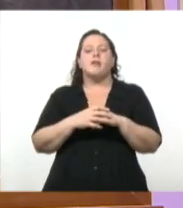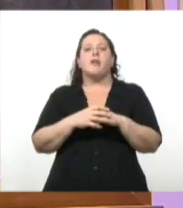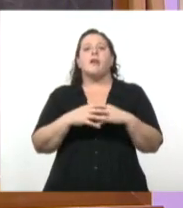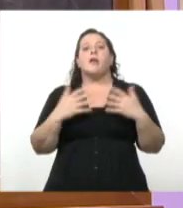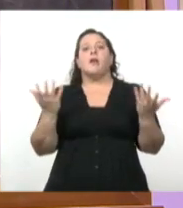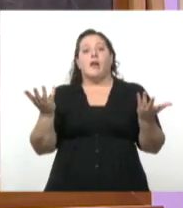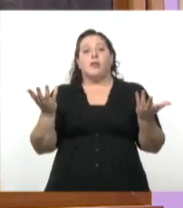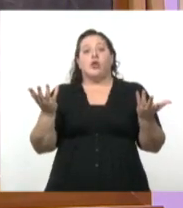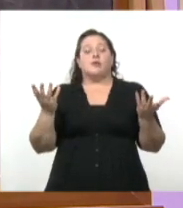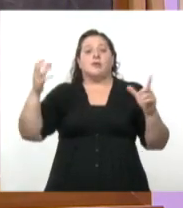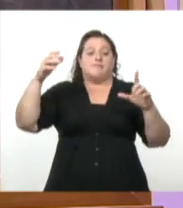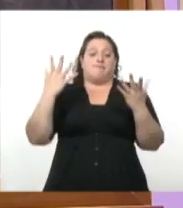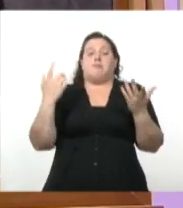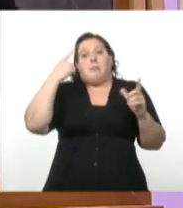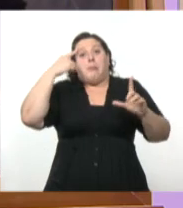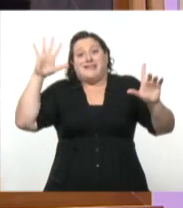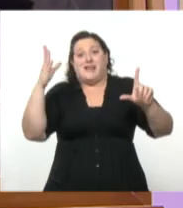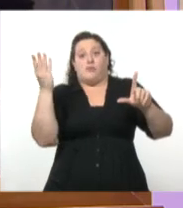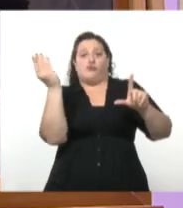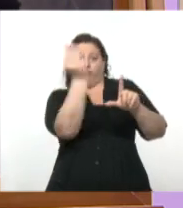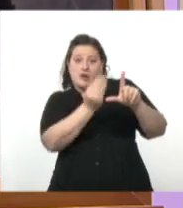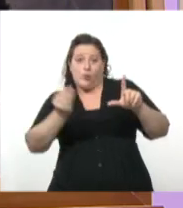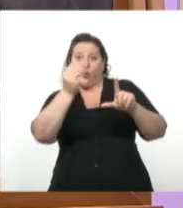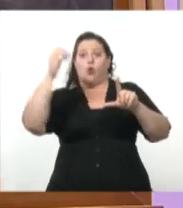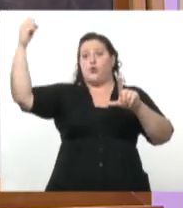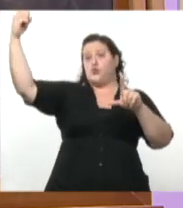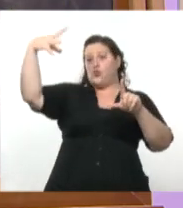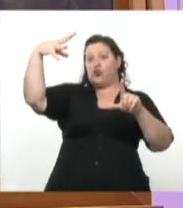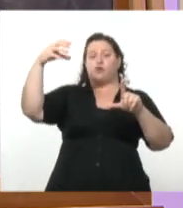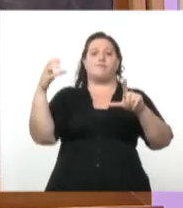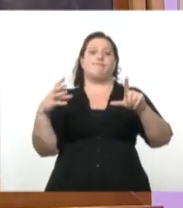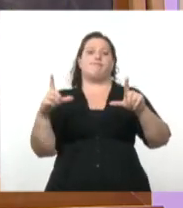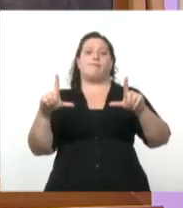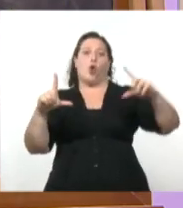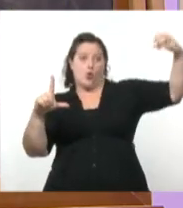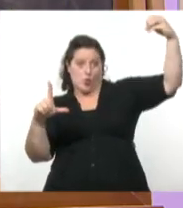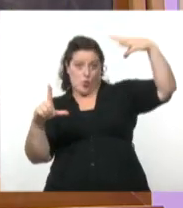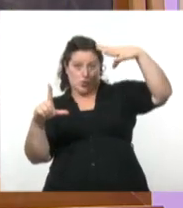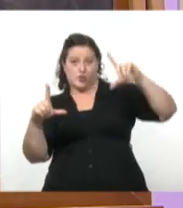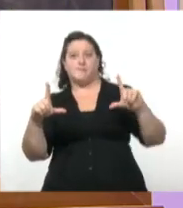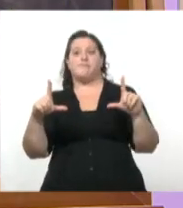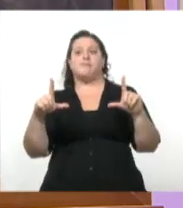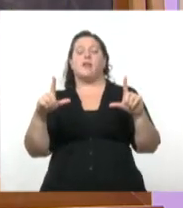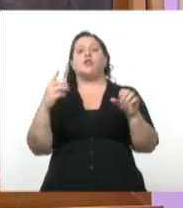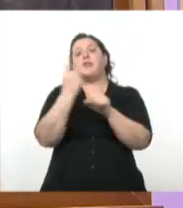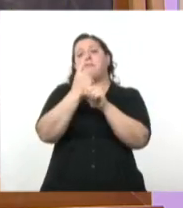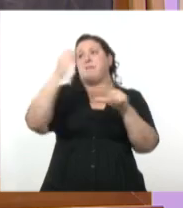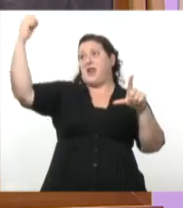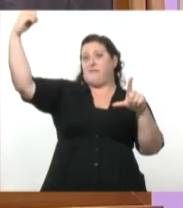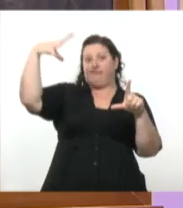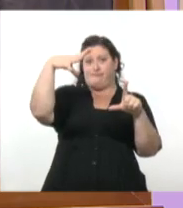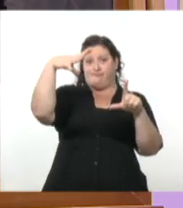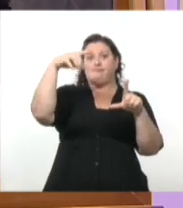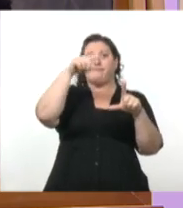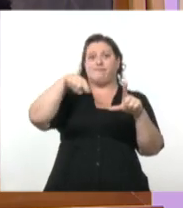que ponemos por acá una fuente de luz. Esta luz va a impactar en este círculo que yo